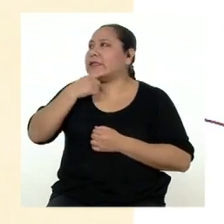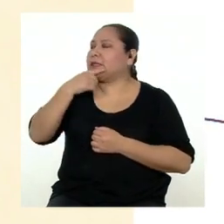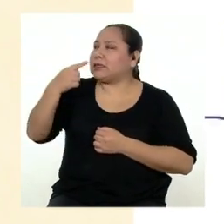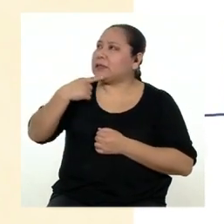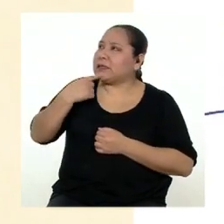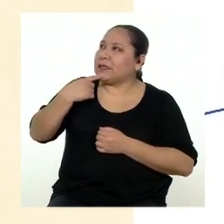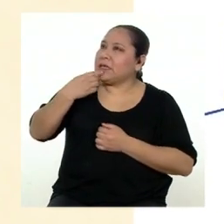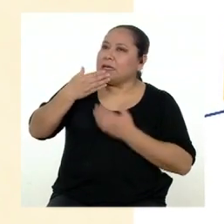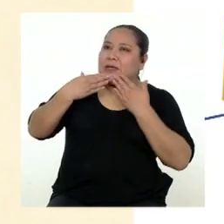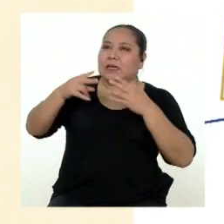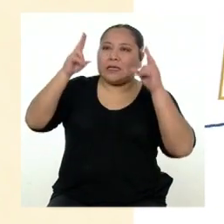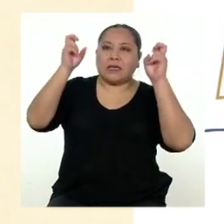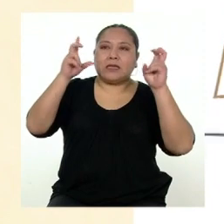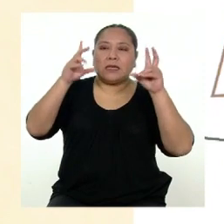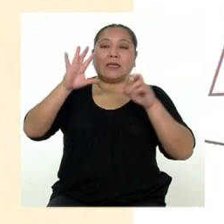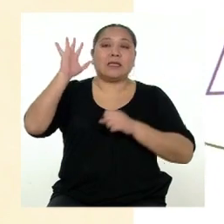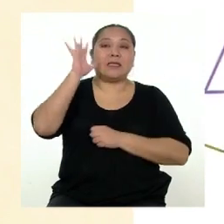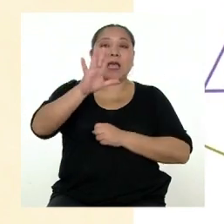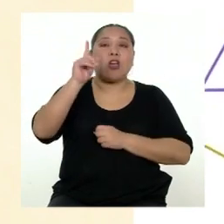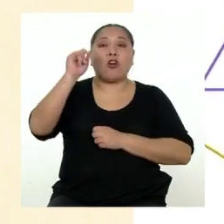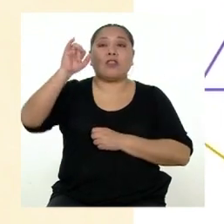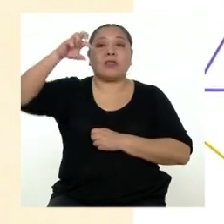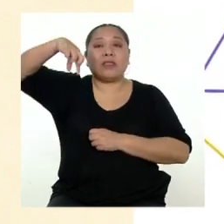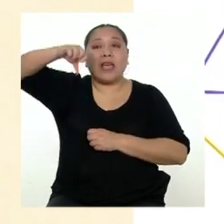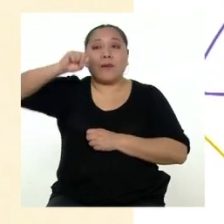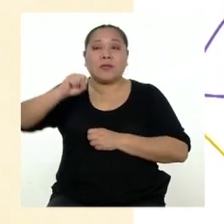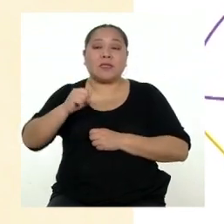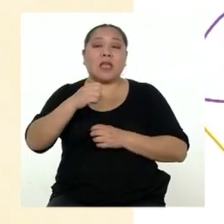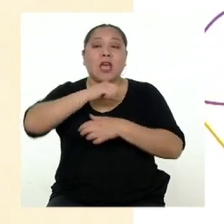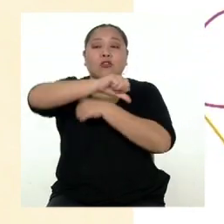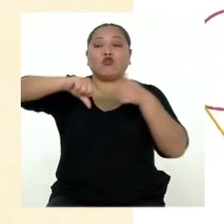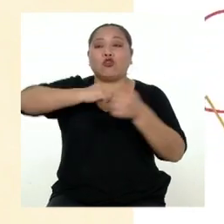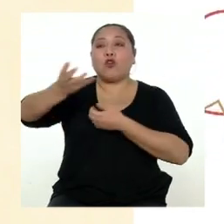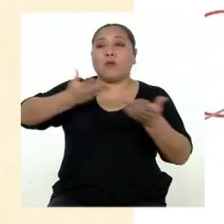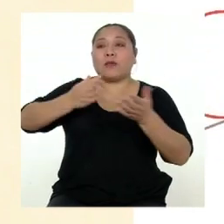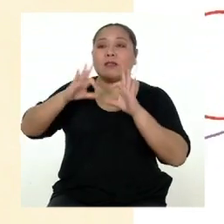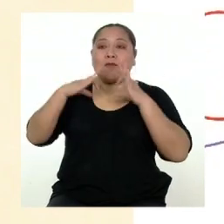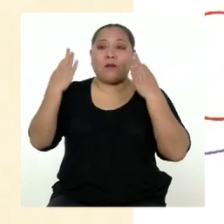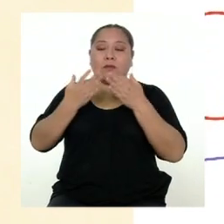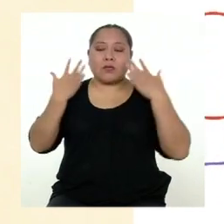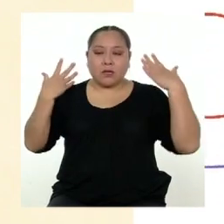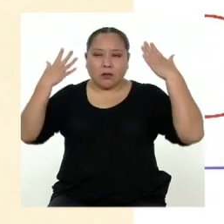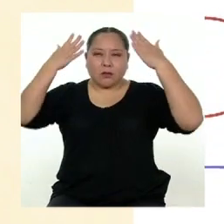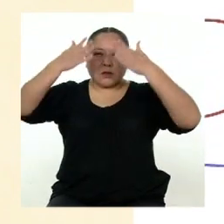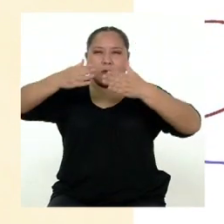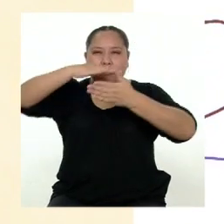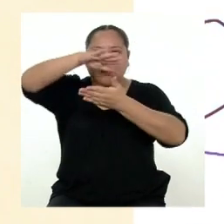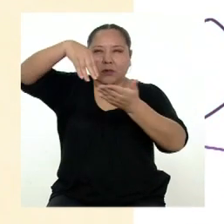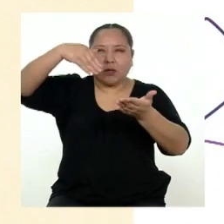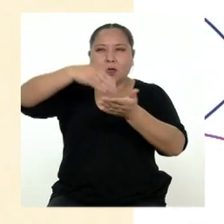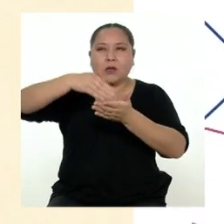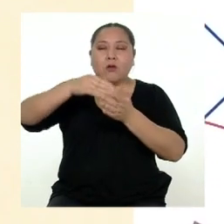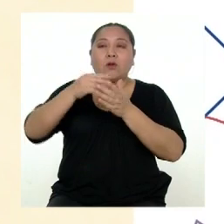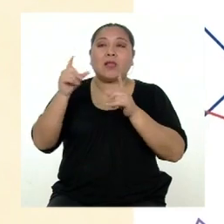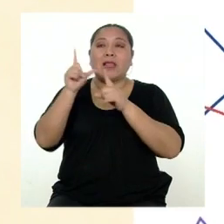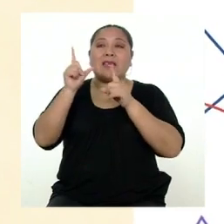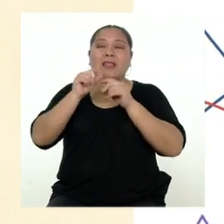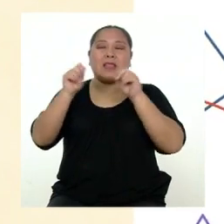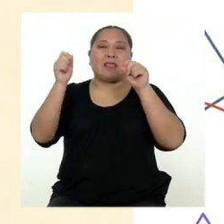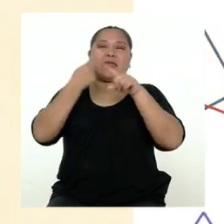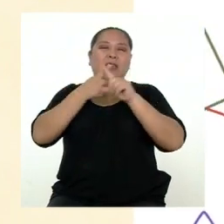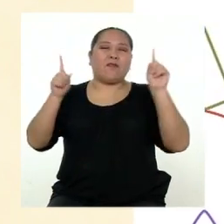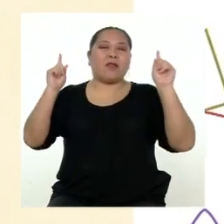gracias al título que dice 5 tips de convivencia familiar y que además está centrado y con un tipo de letra distinto,